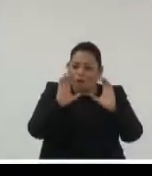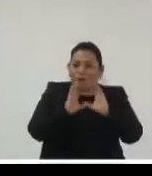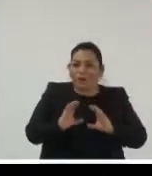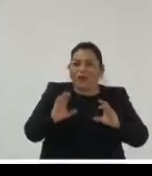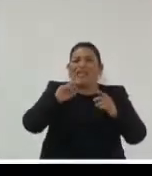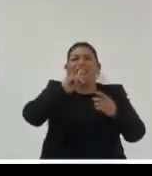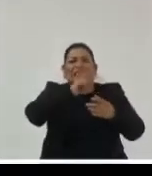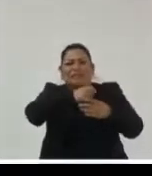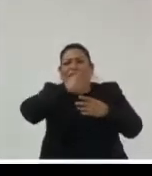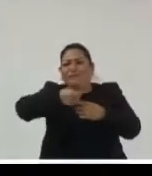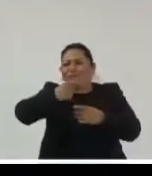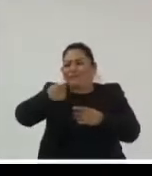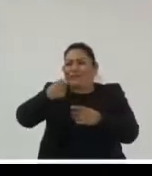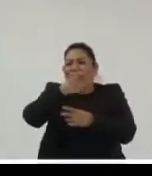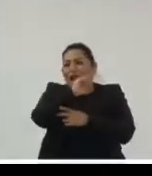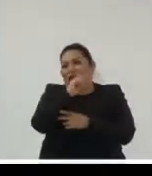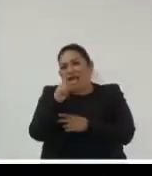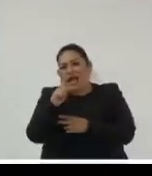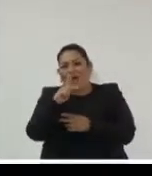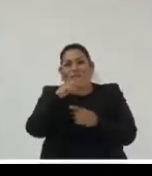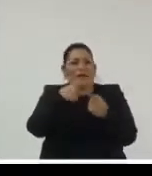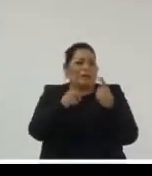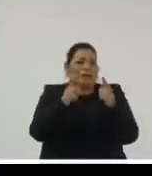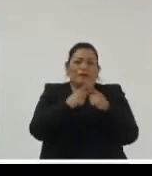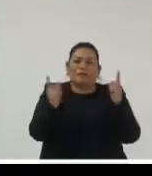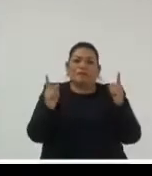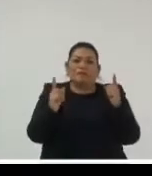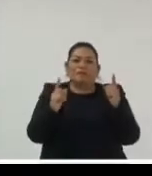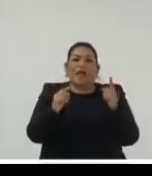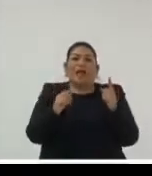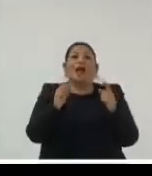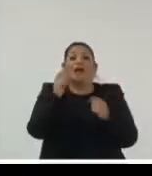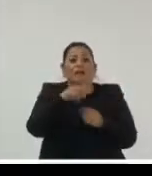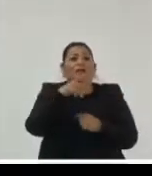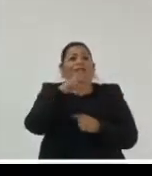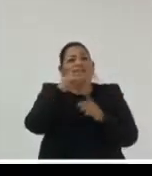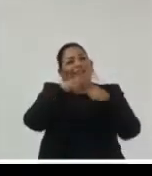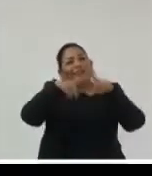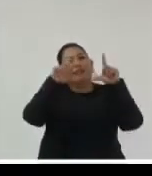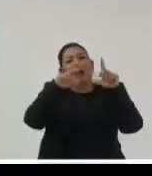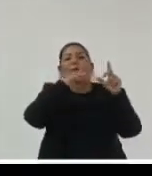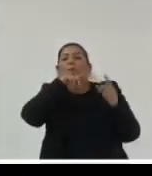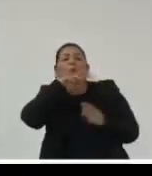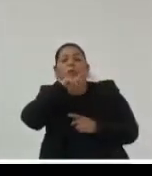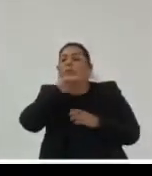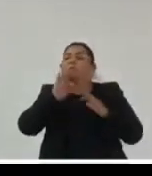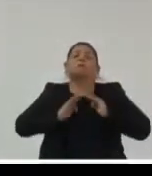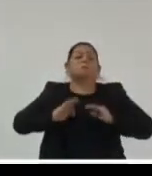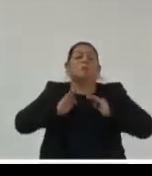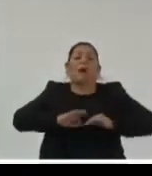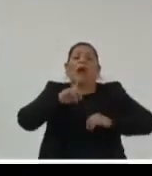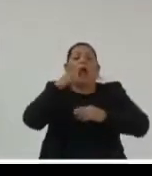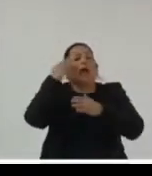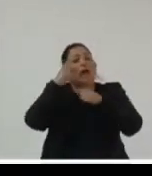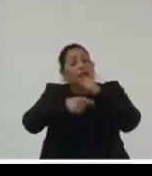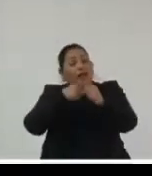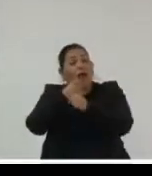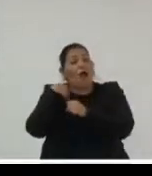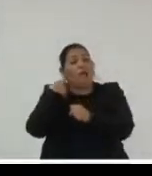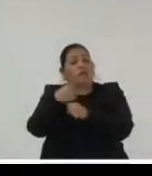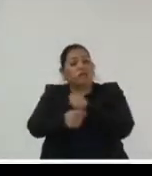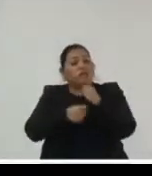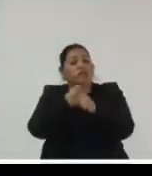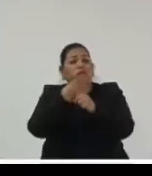la par de este meme ¿verdad? donde vemos a un gerente de una empresa que dice que no nos preocupemos por la transformación digital faltan años para que eso llegue